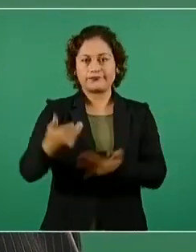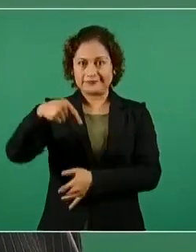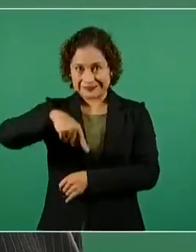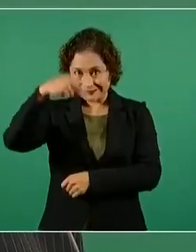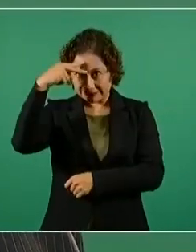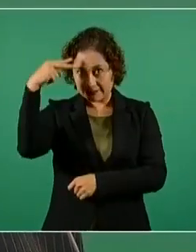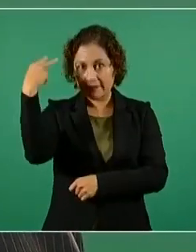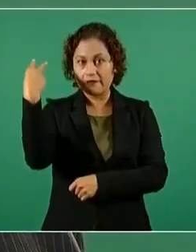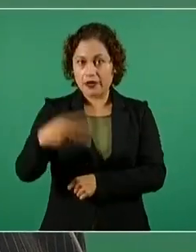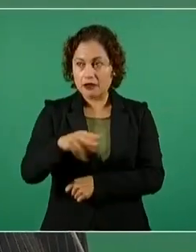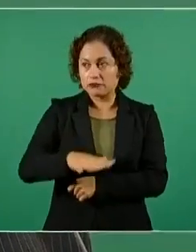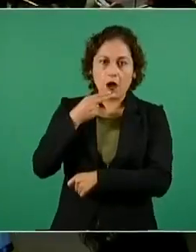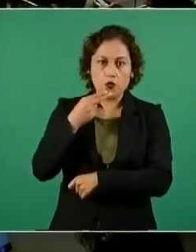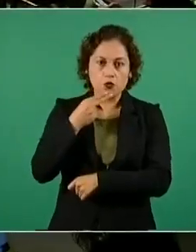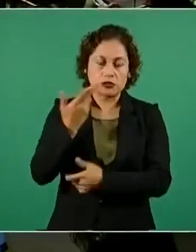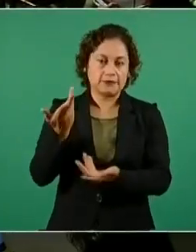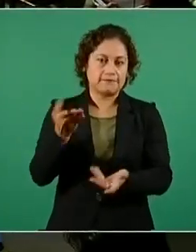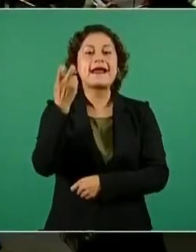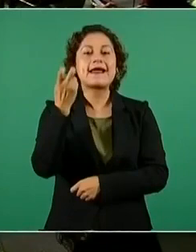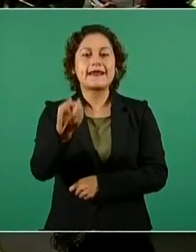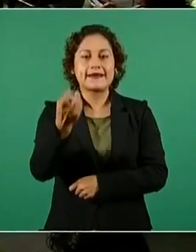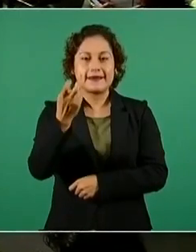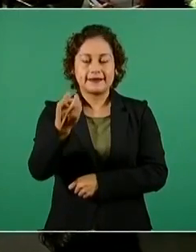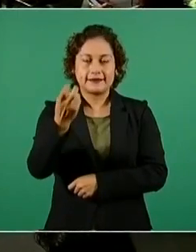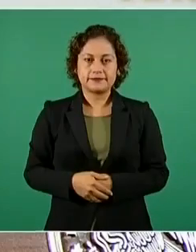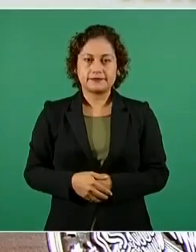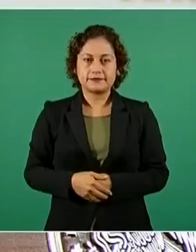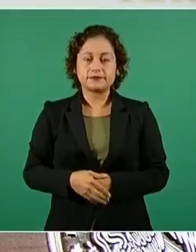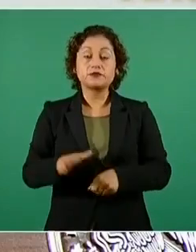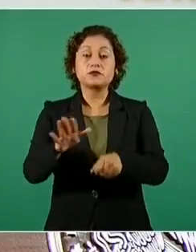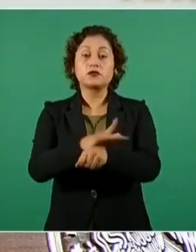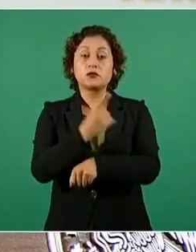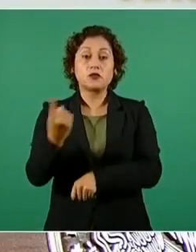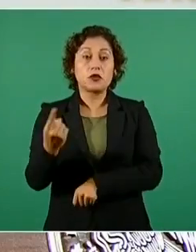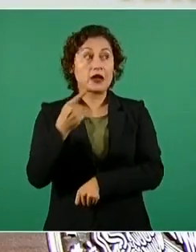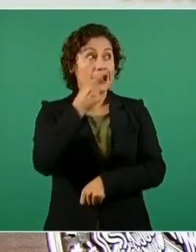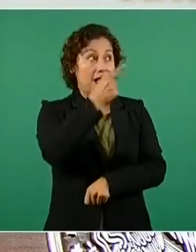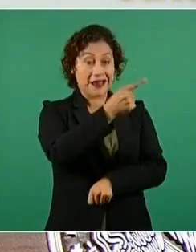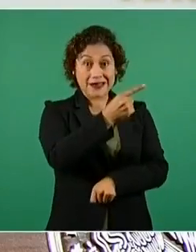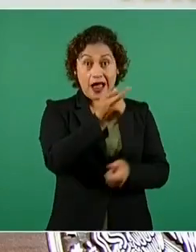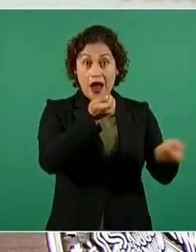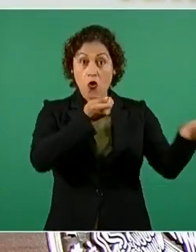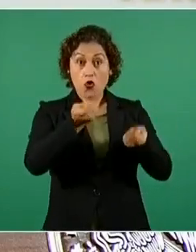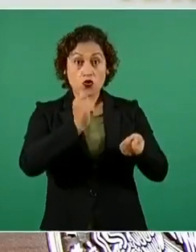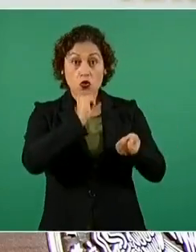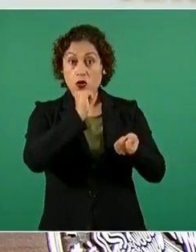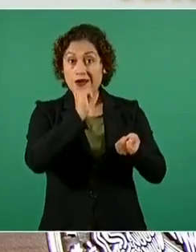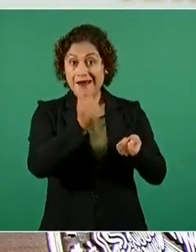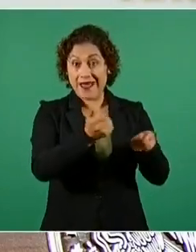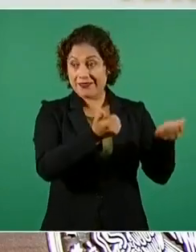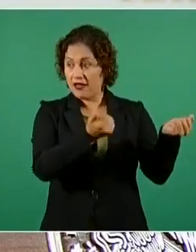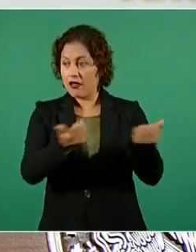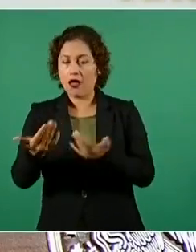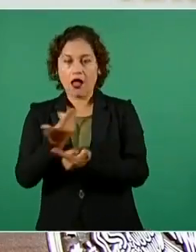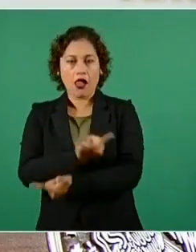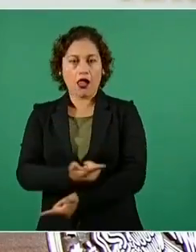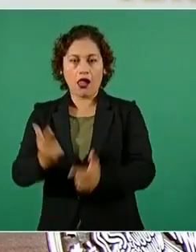causan muertes, porque no hay ninguna limitación, ningún control. Entonces,